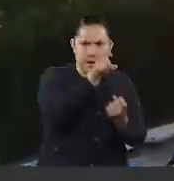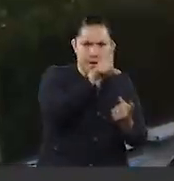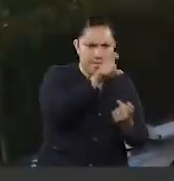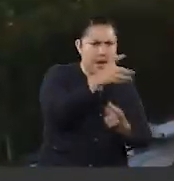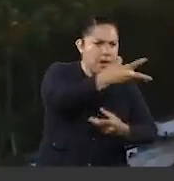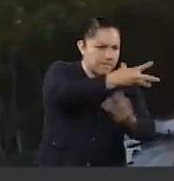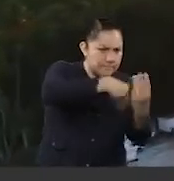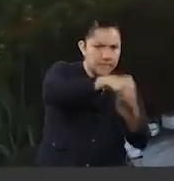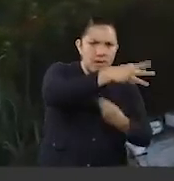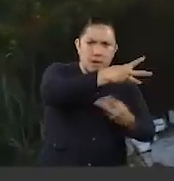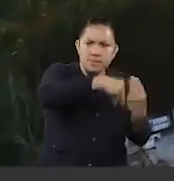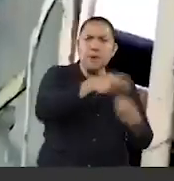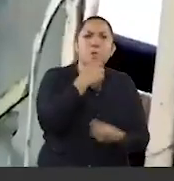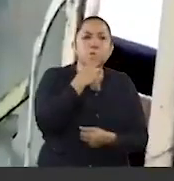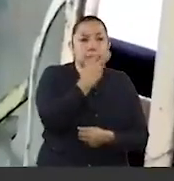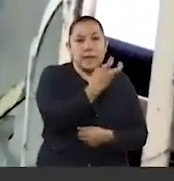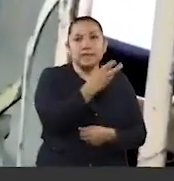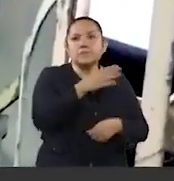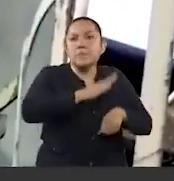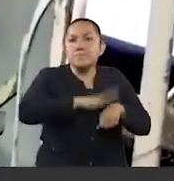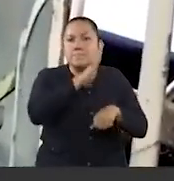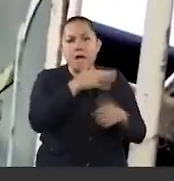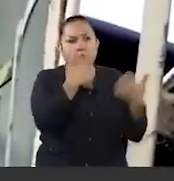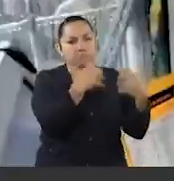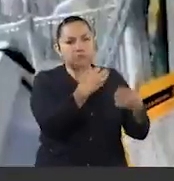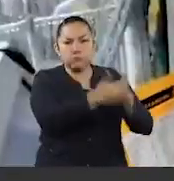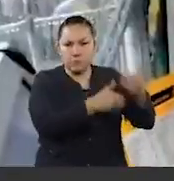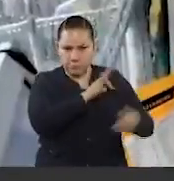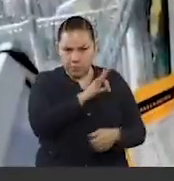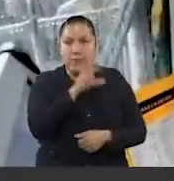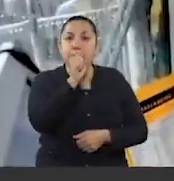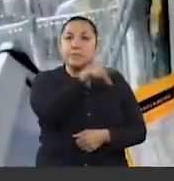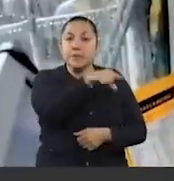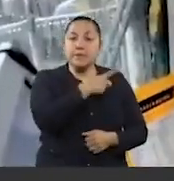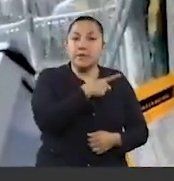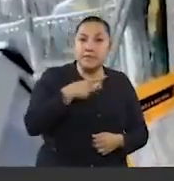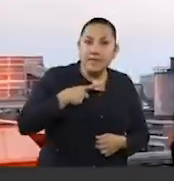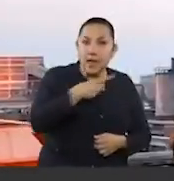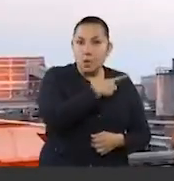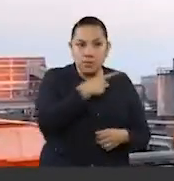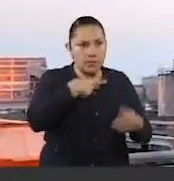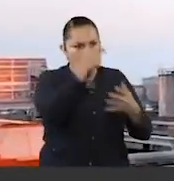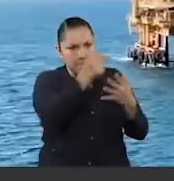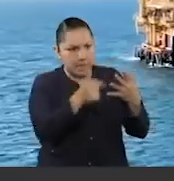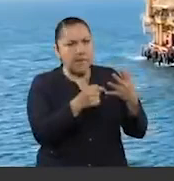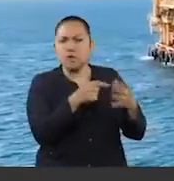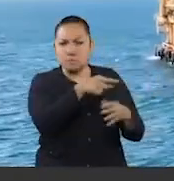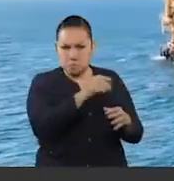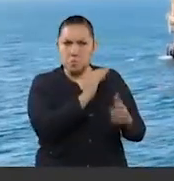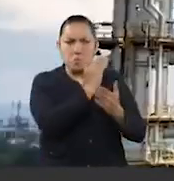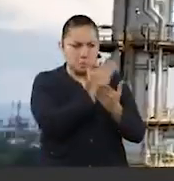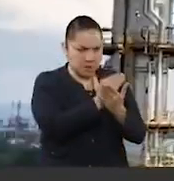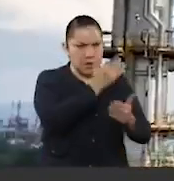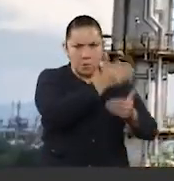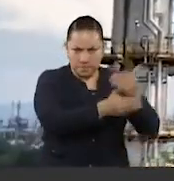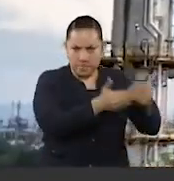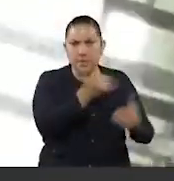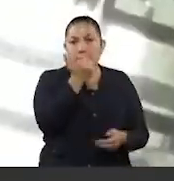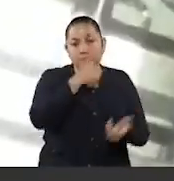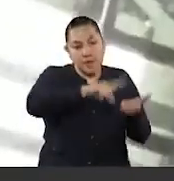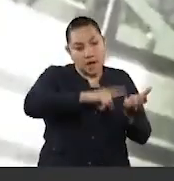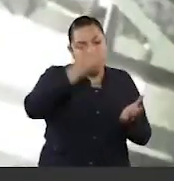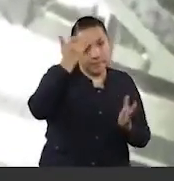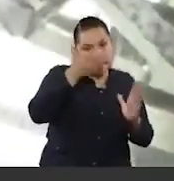que exista un mejor perfil de su deuda, estabilizar la caída de la producción observada en años previos, mejorar las